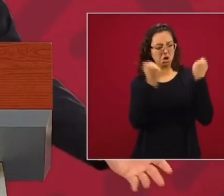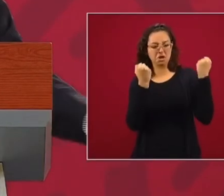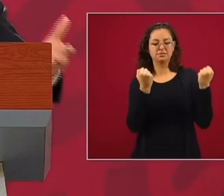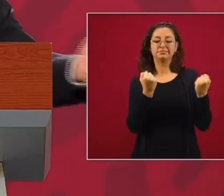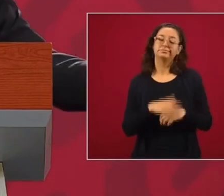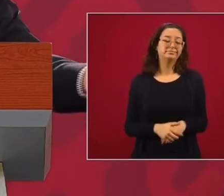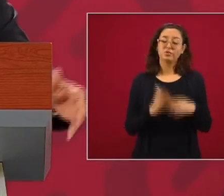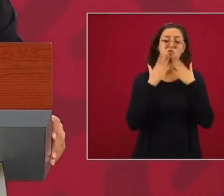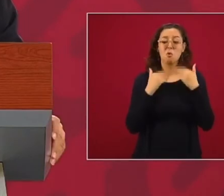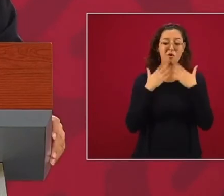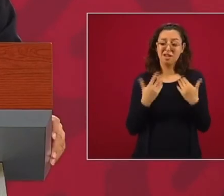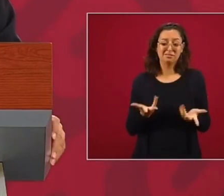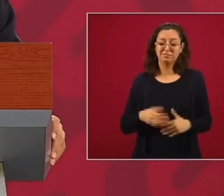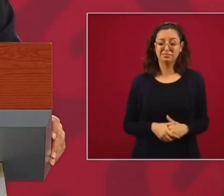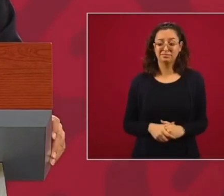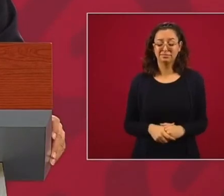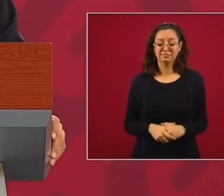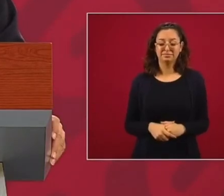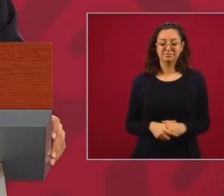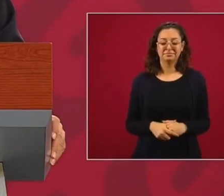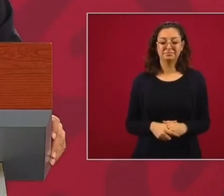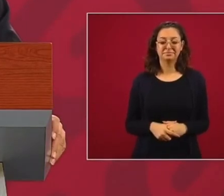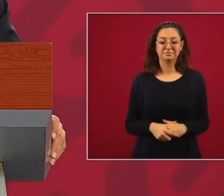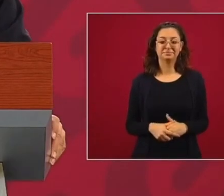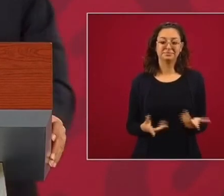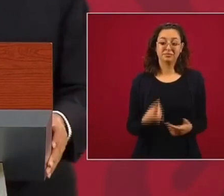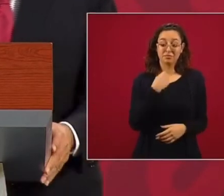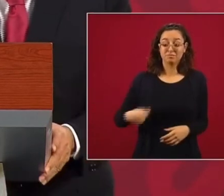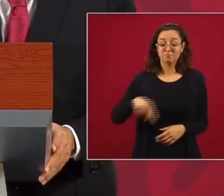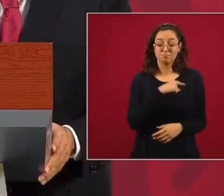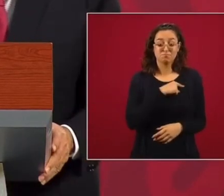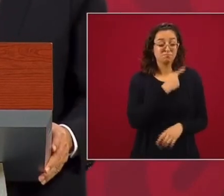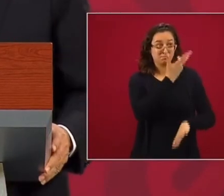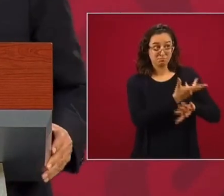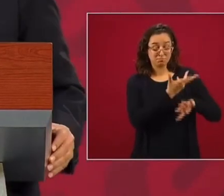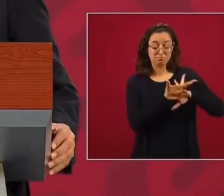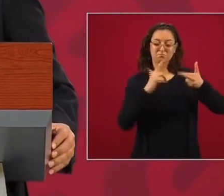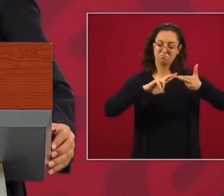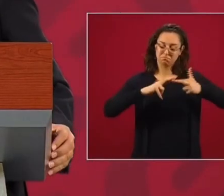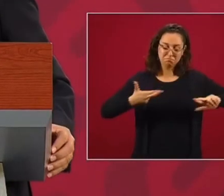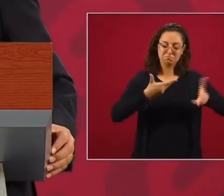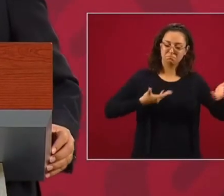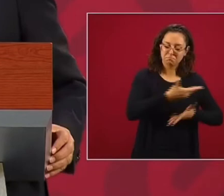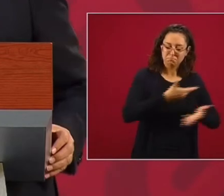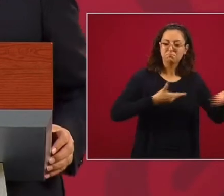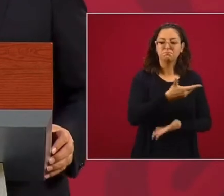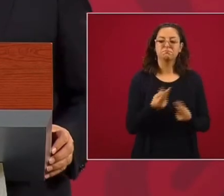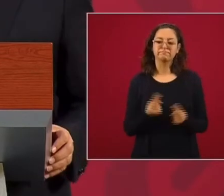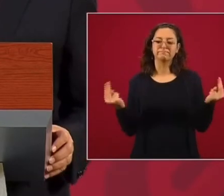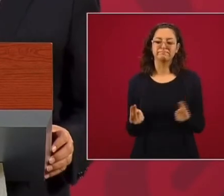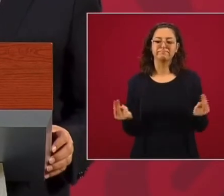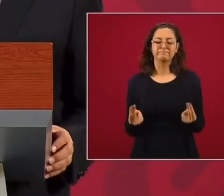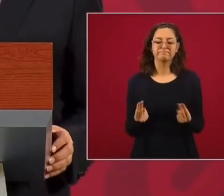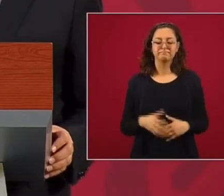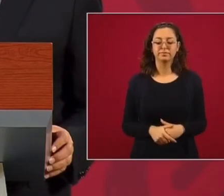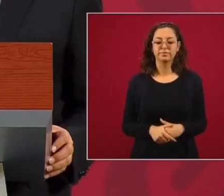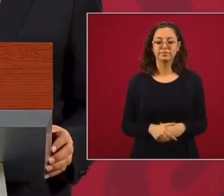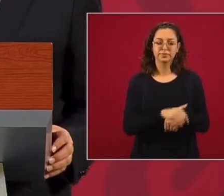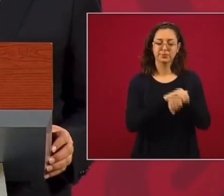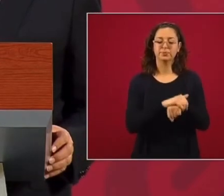Y no fue así. Nosotros necesitamos tener una relación de cooperación con el gobierno de Estados Unidos.